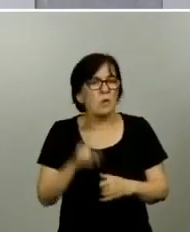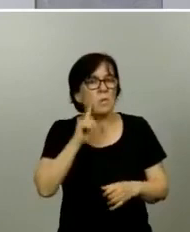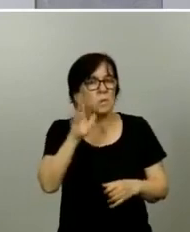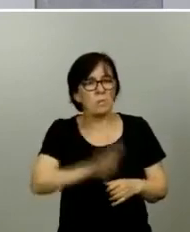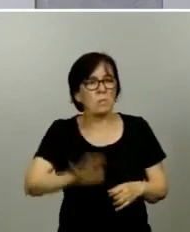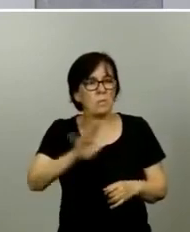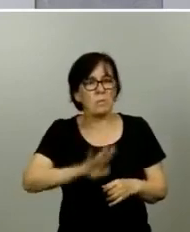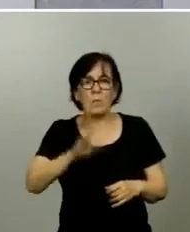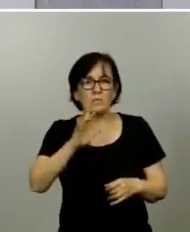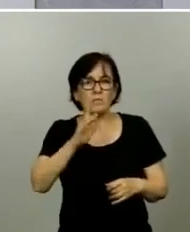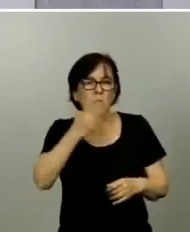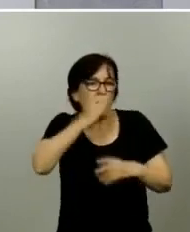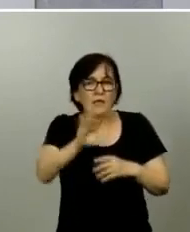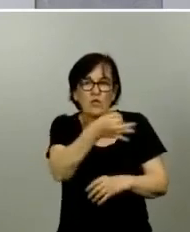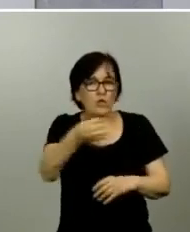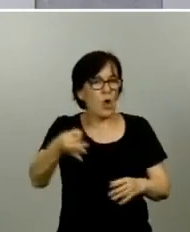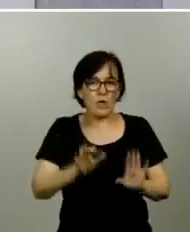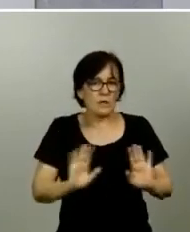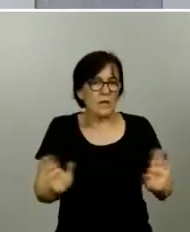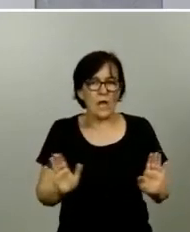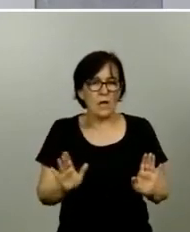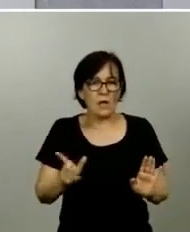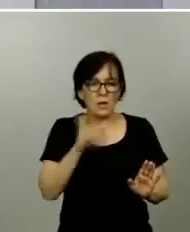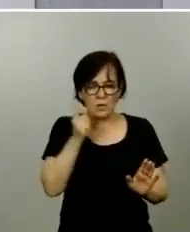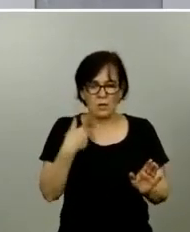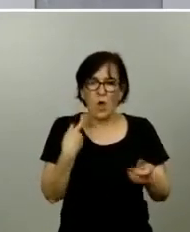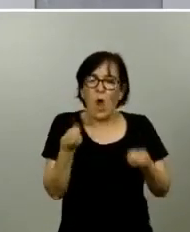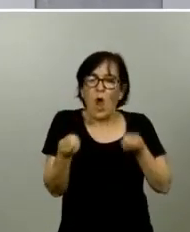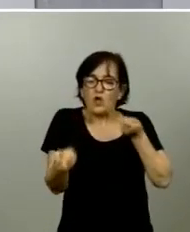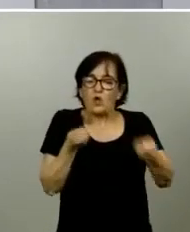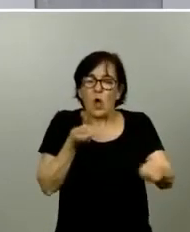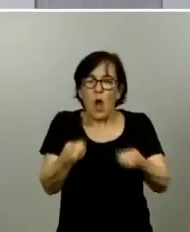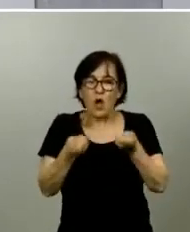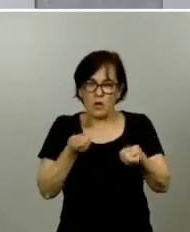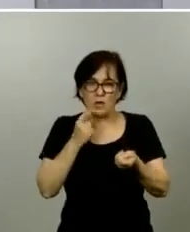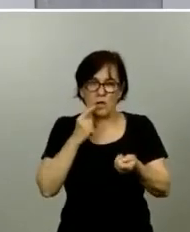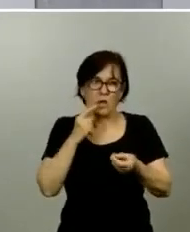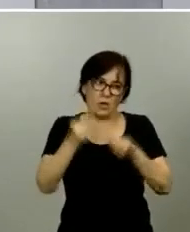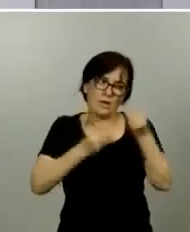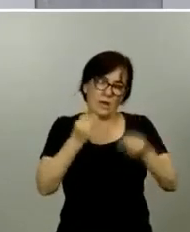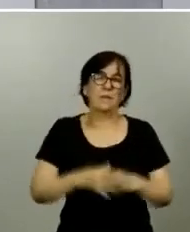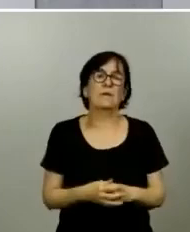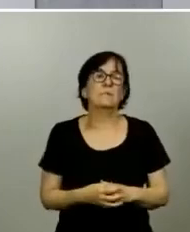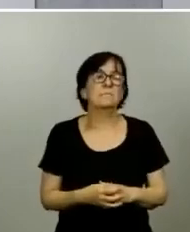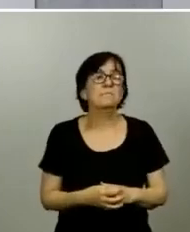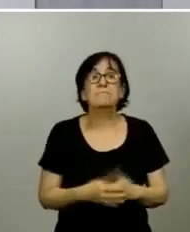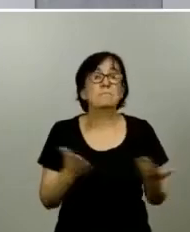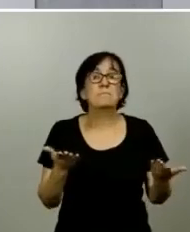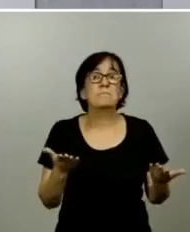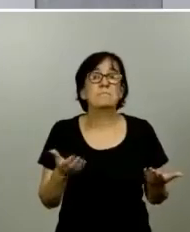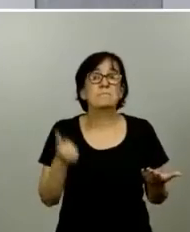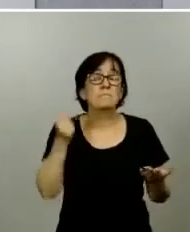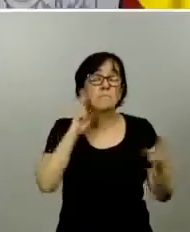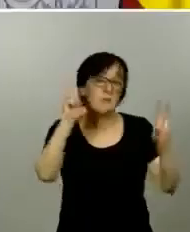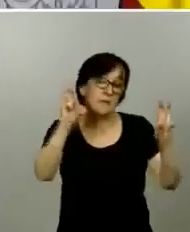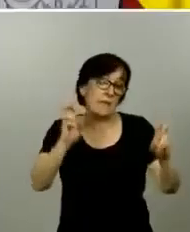correcta que haya una coordinación respecto a lo que se hace y nada más respecto a este asunto